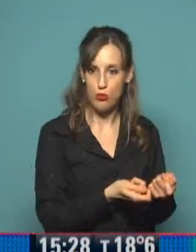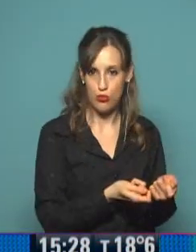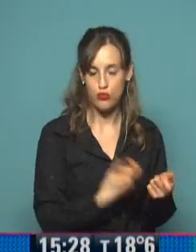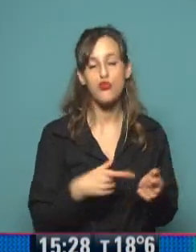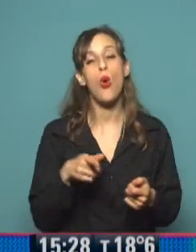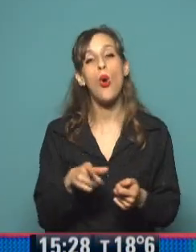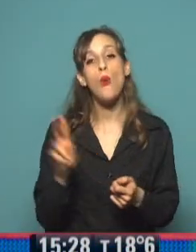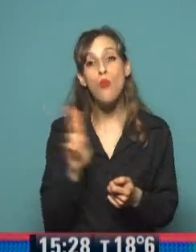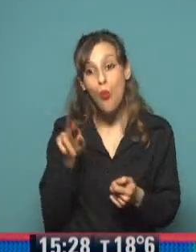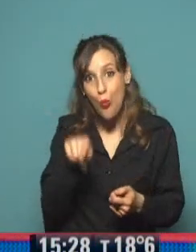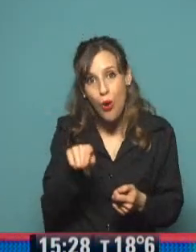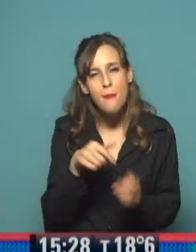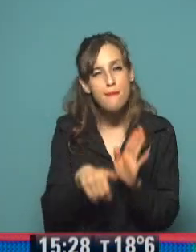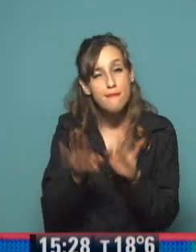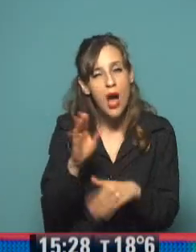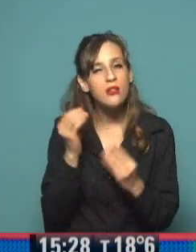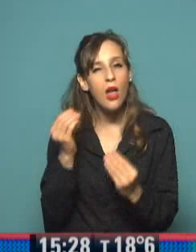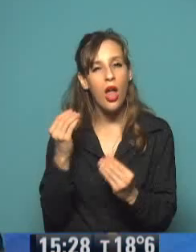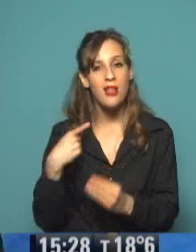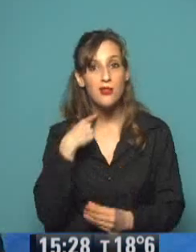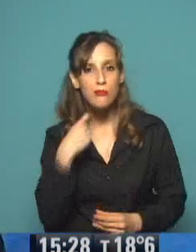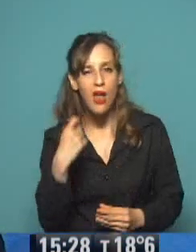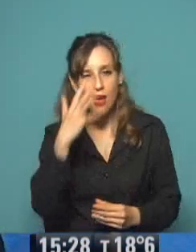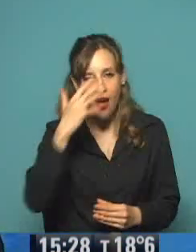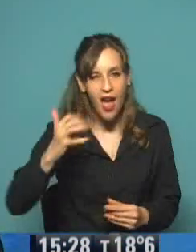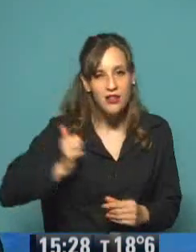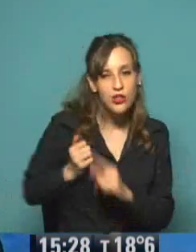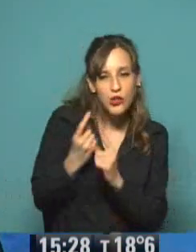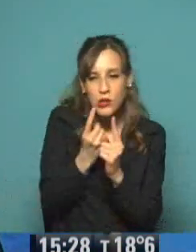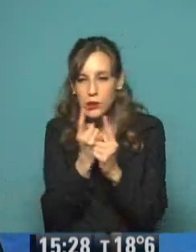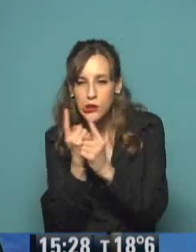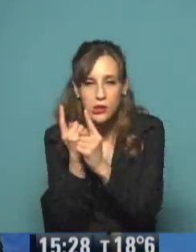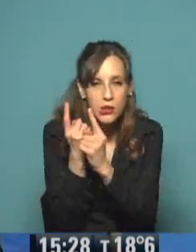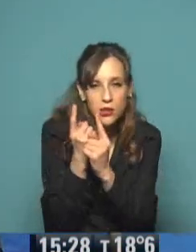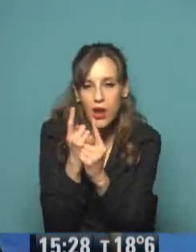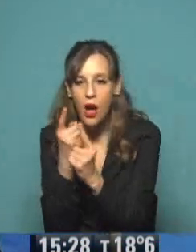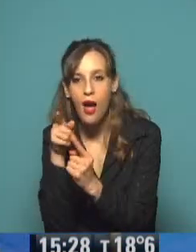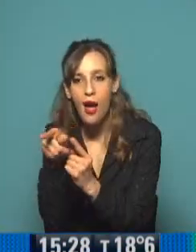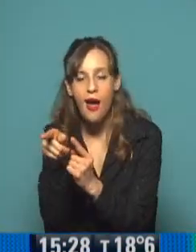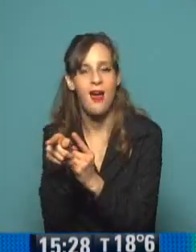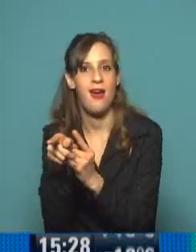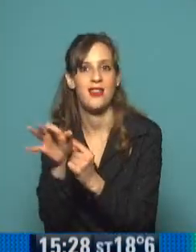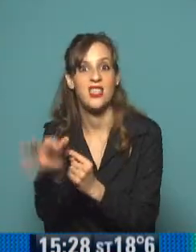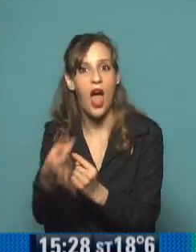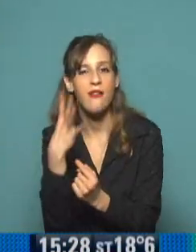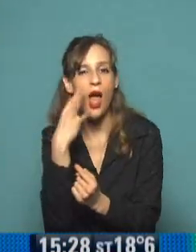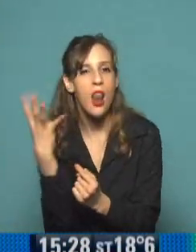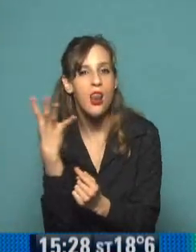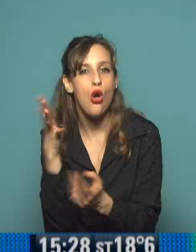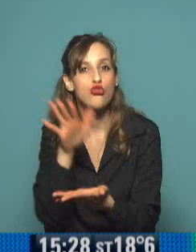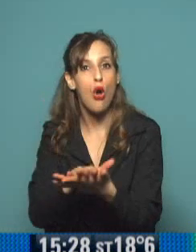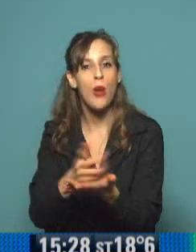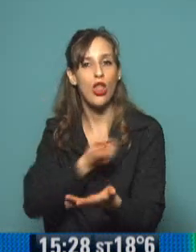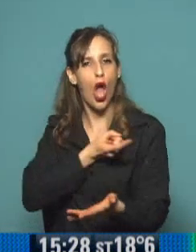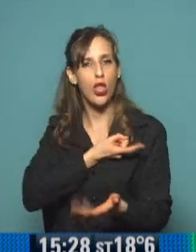una de las cosas que hacían era que espiaban al ejército español. Entonces le pasaban mensajes acerca de las posiciones